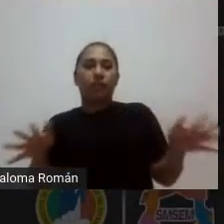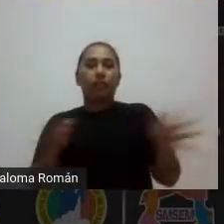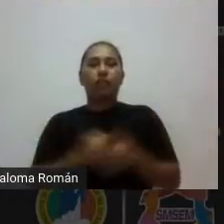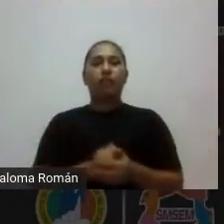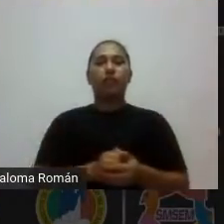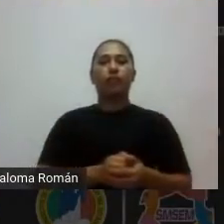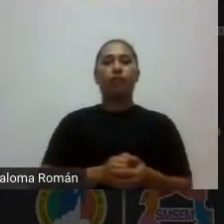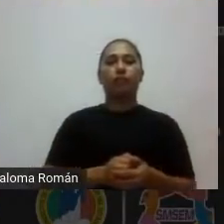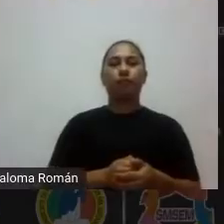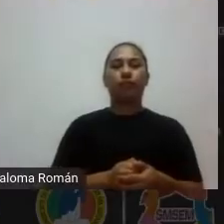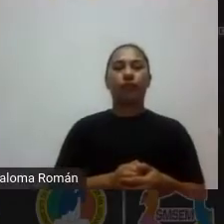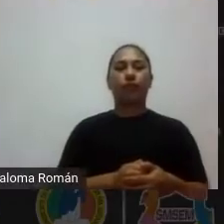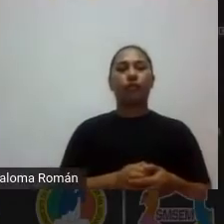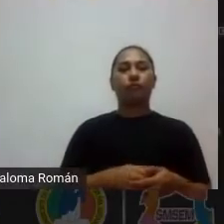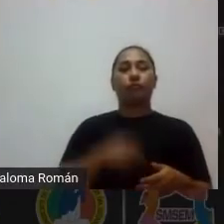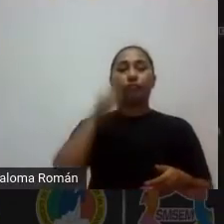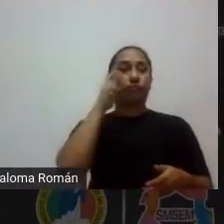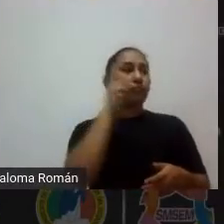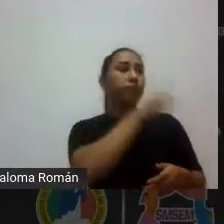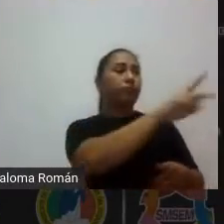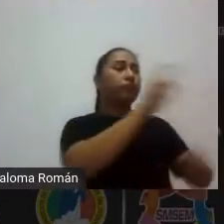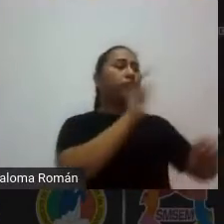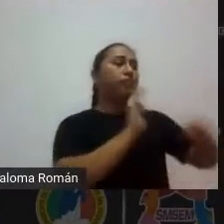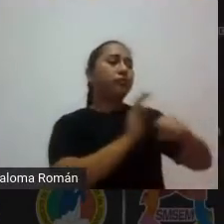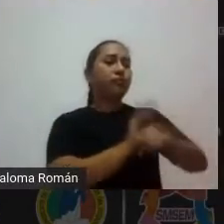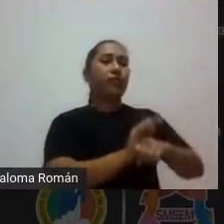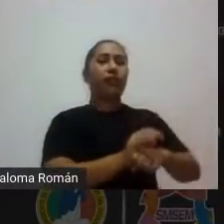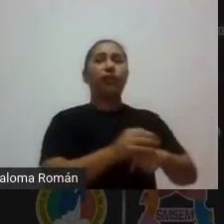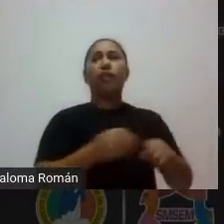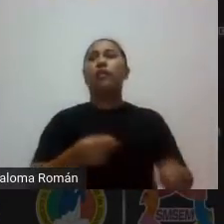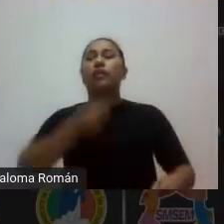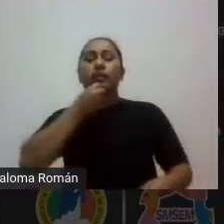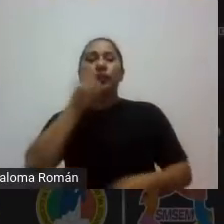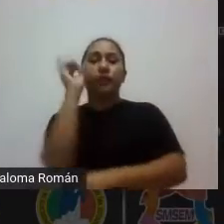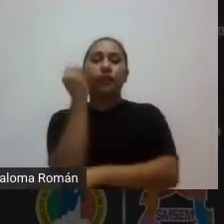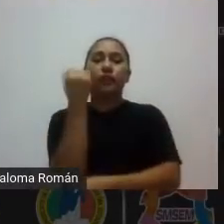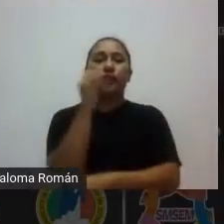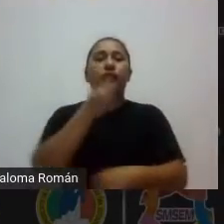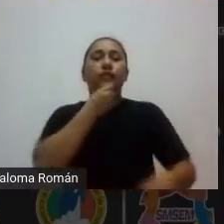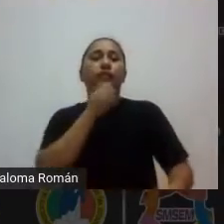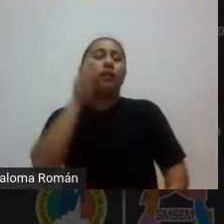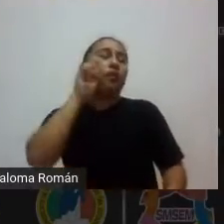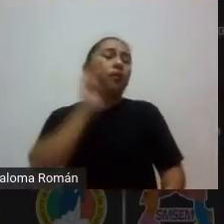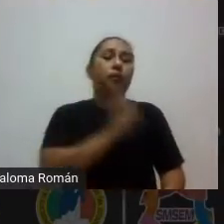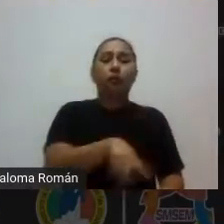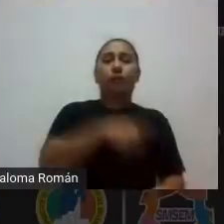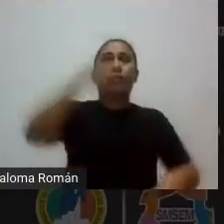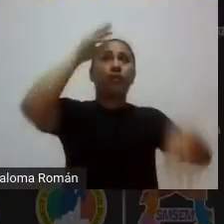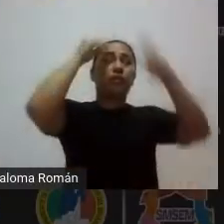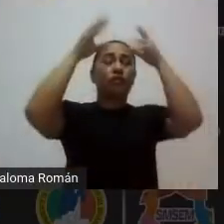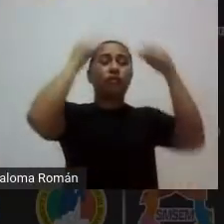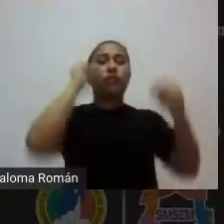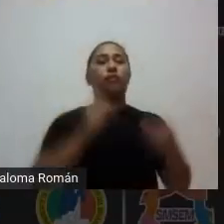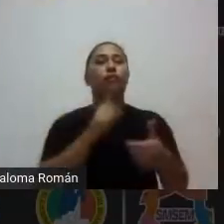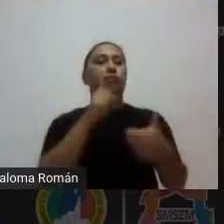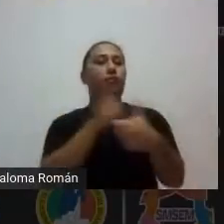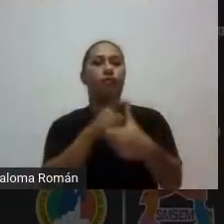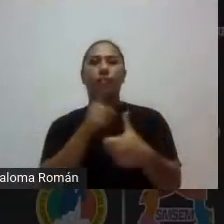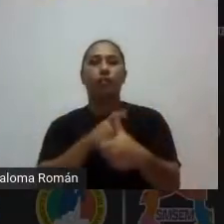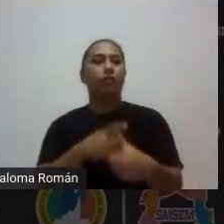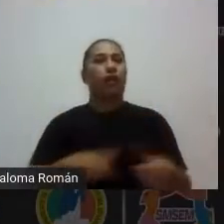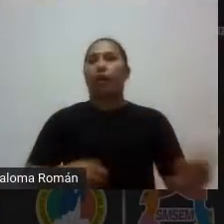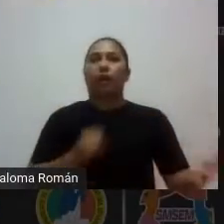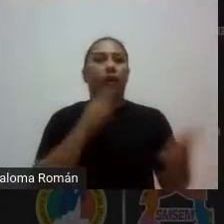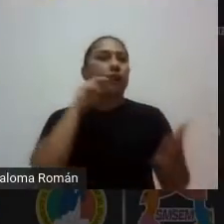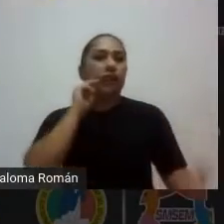barreras para que los chicos y chicas convivan y consecuentemente aprendan pásate al número 6 inmediatamente el